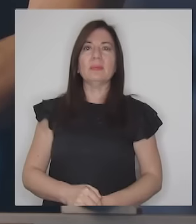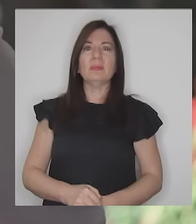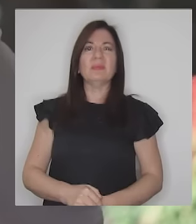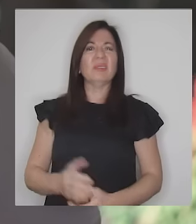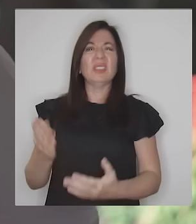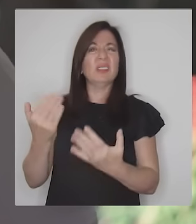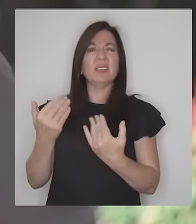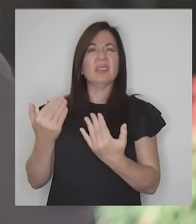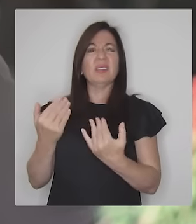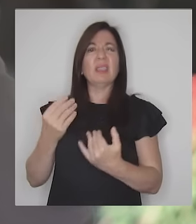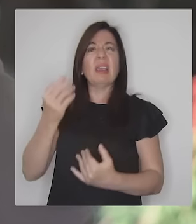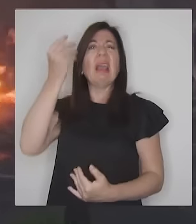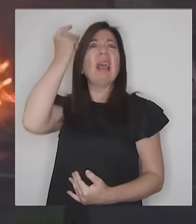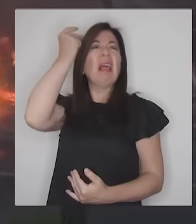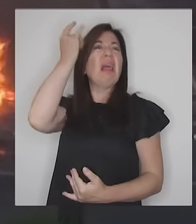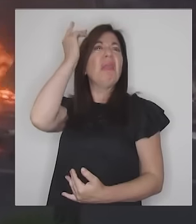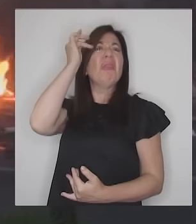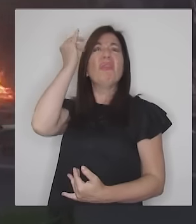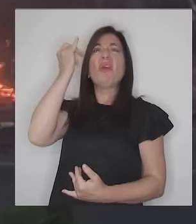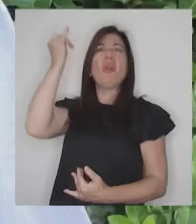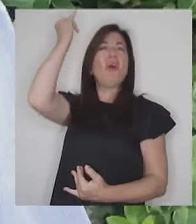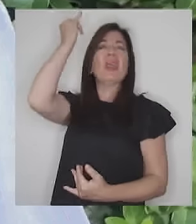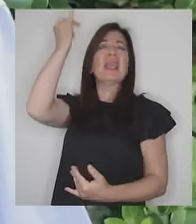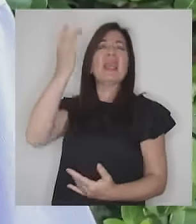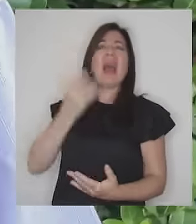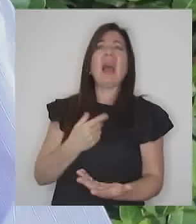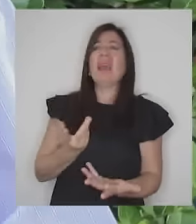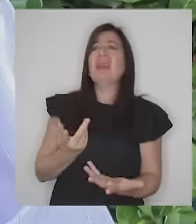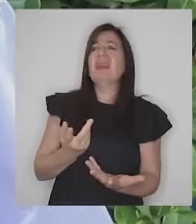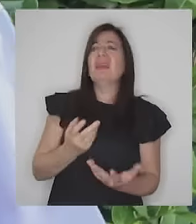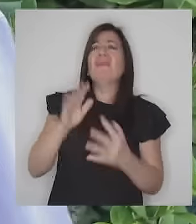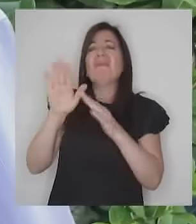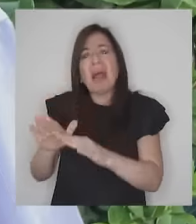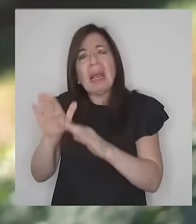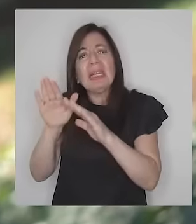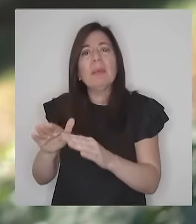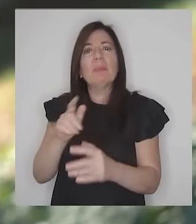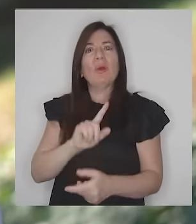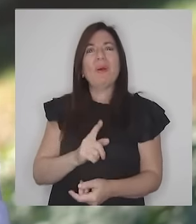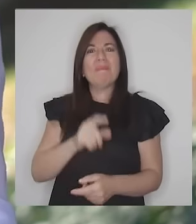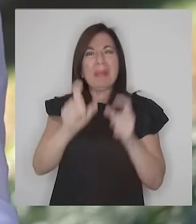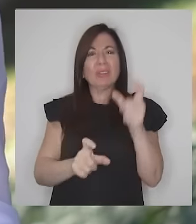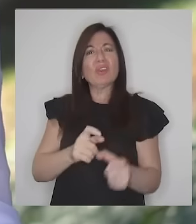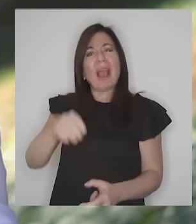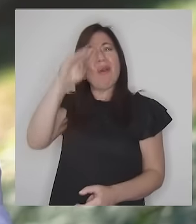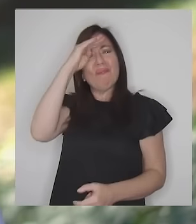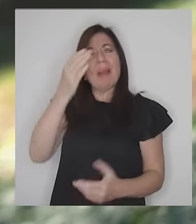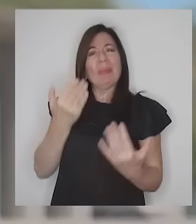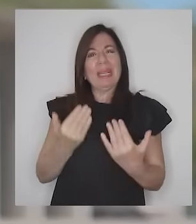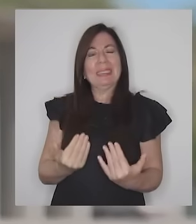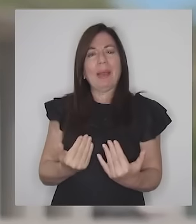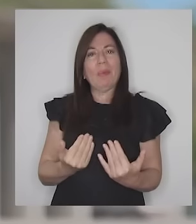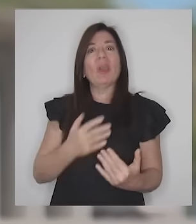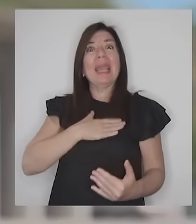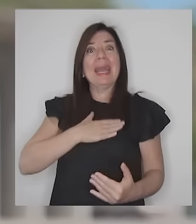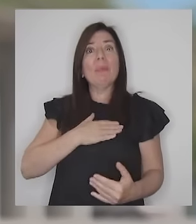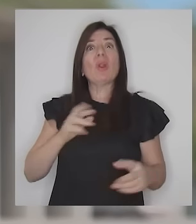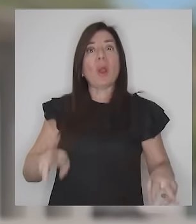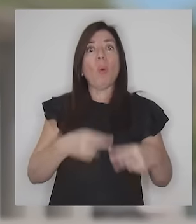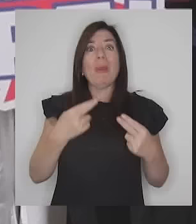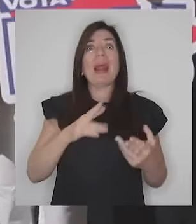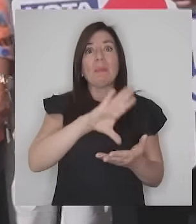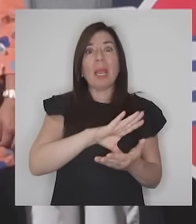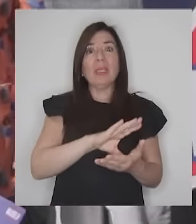no necesitamos ideologías ni fanatismos necesitamos personas confiables si queremos reconstruir este país solo queda